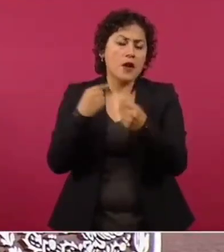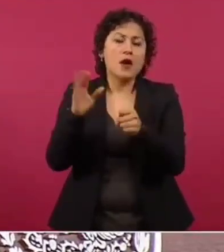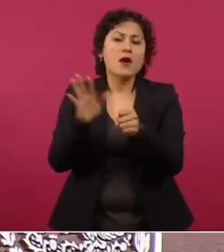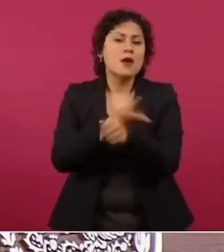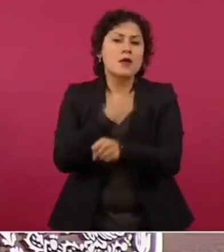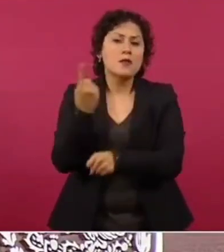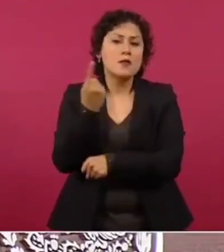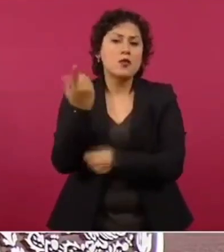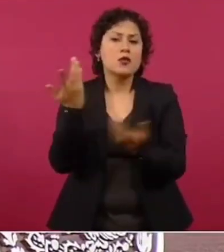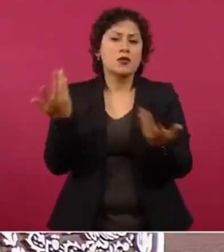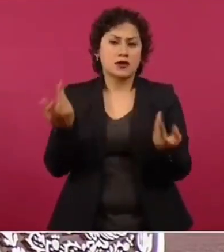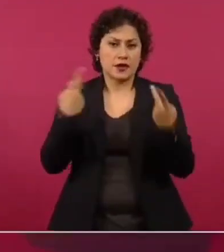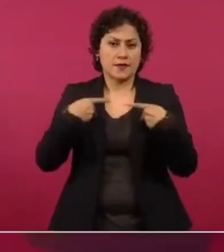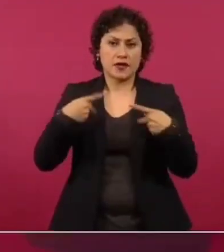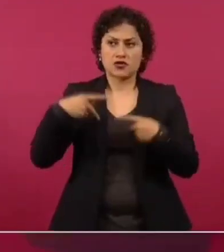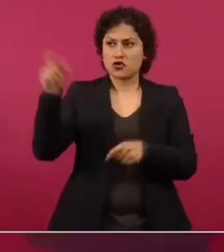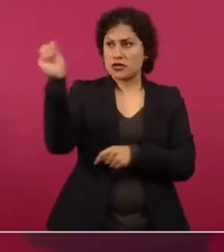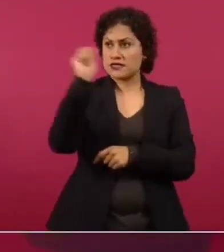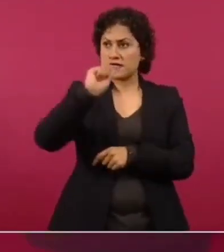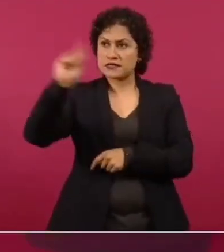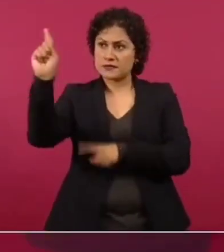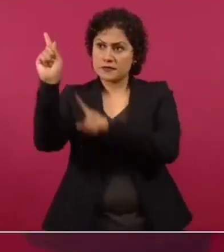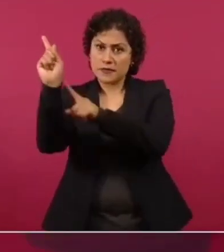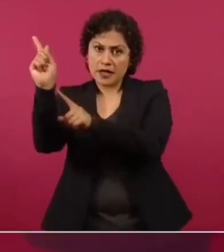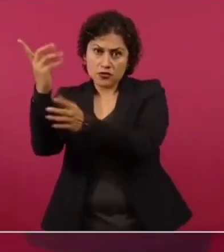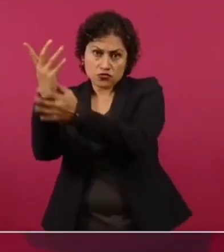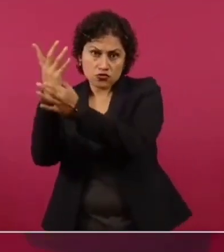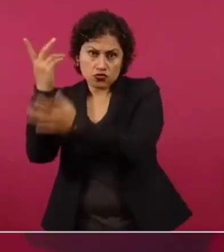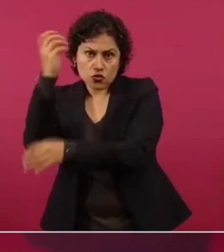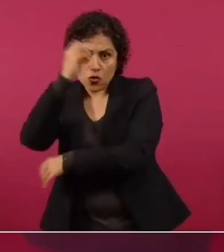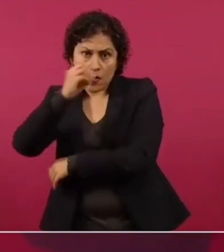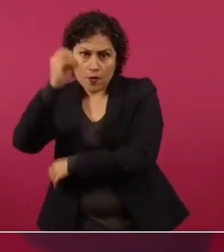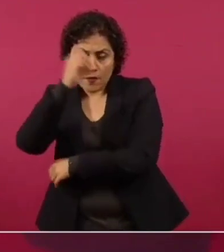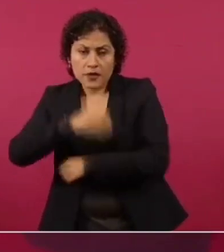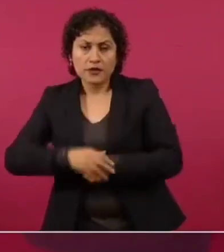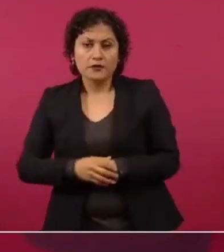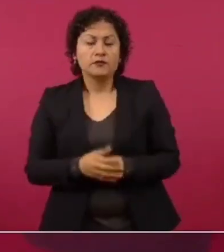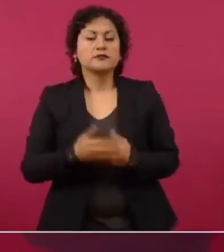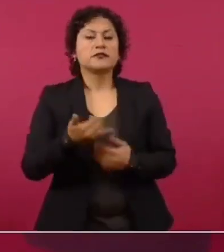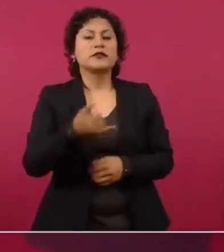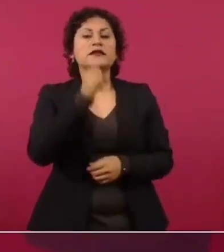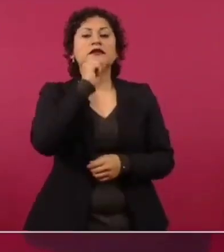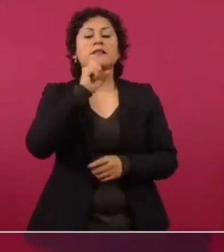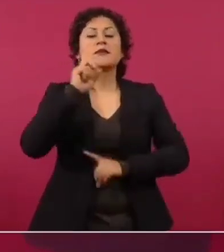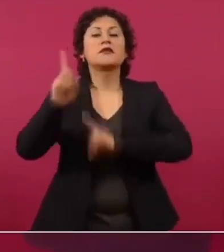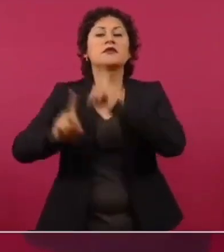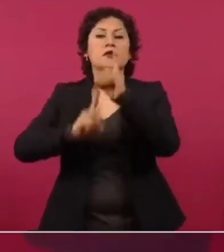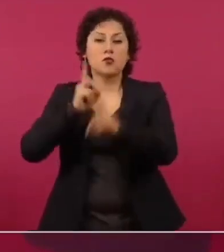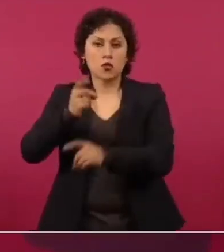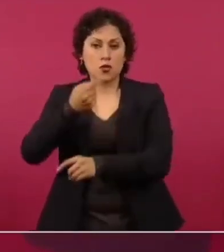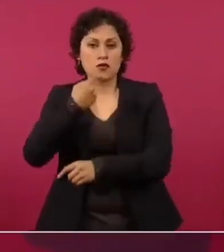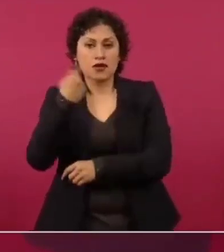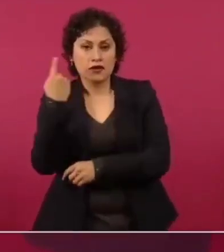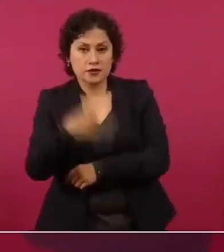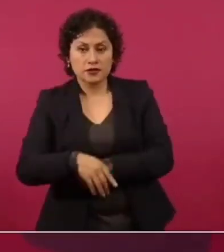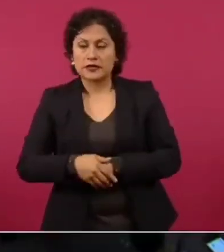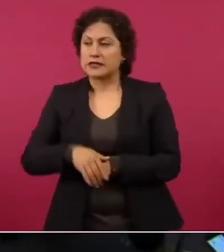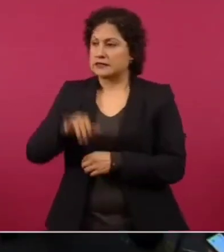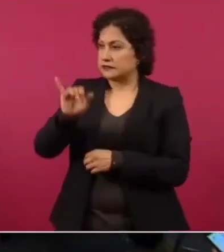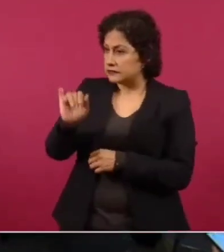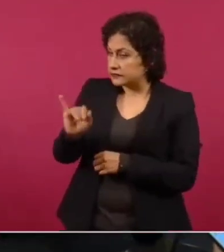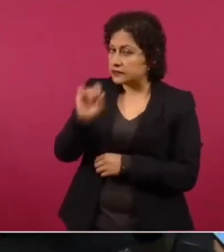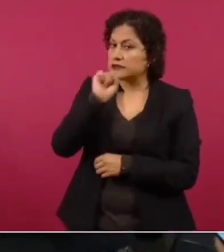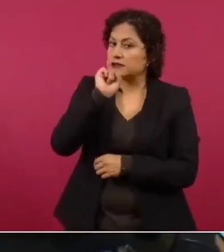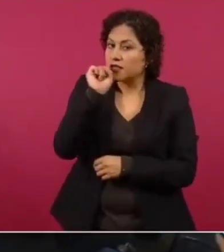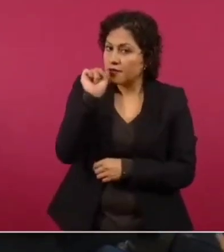de especialistas y de expertos. ¿Y de los deportistas que han hecho este tipo de denuncias? También,